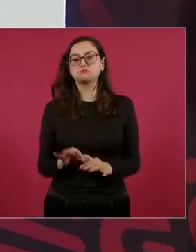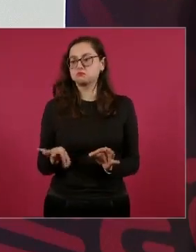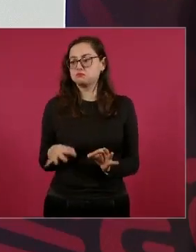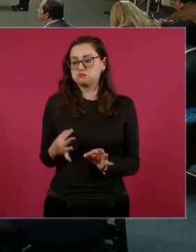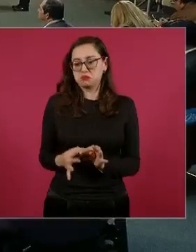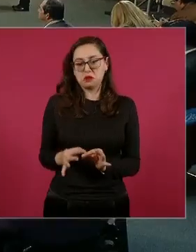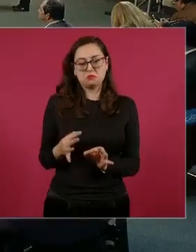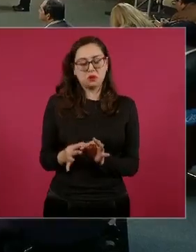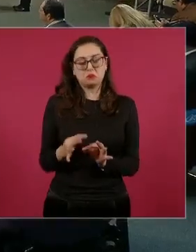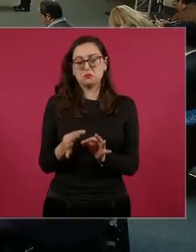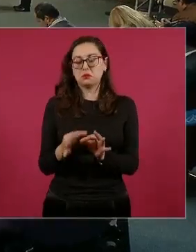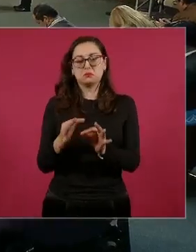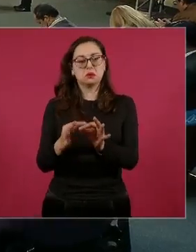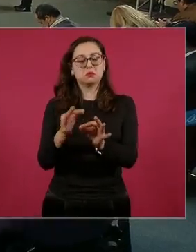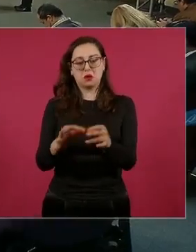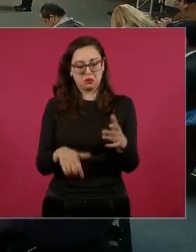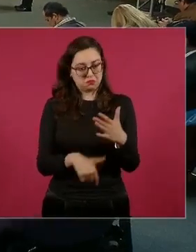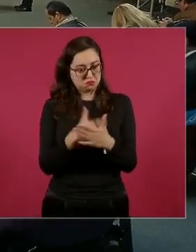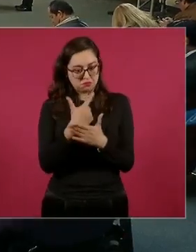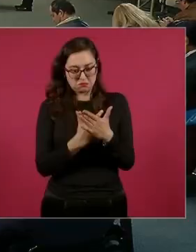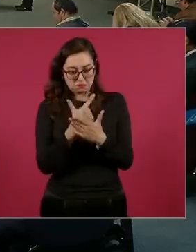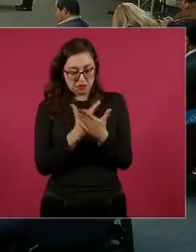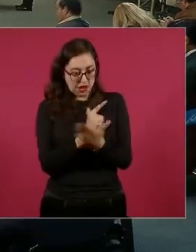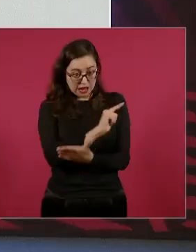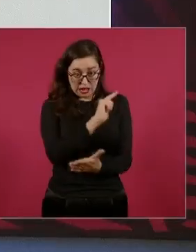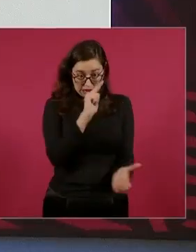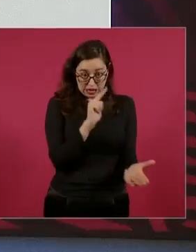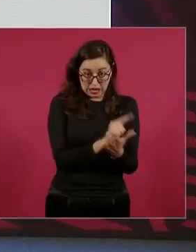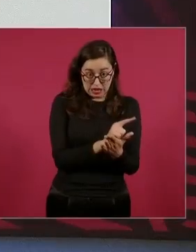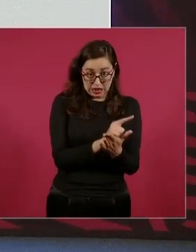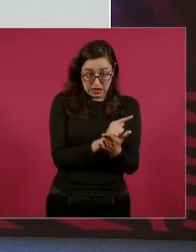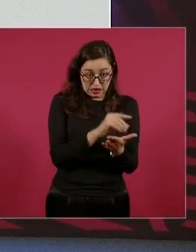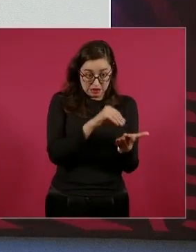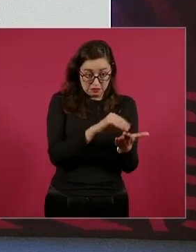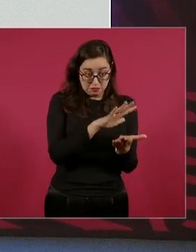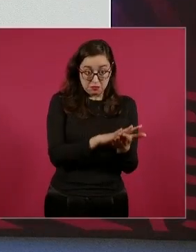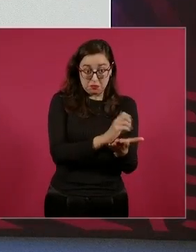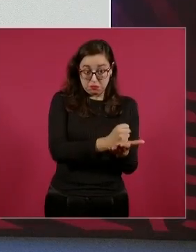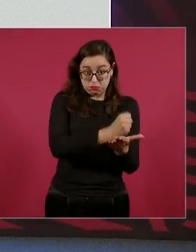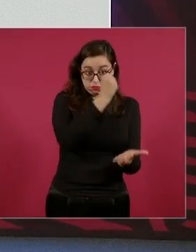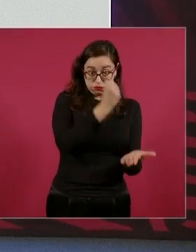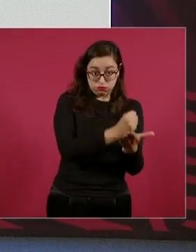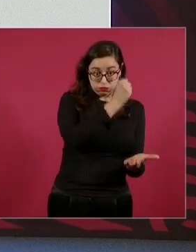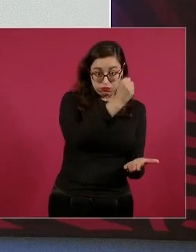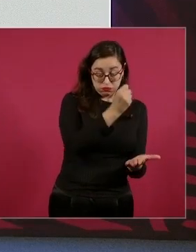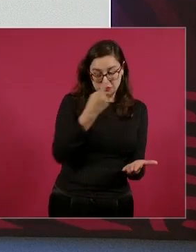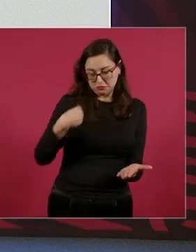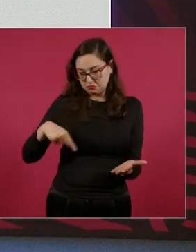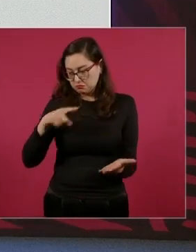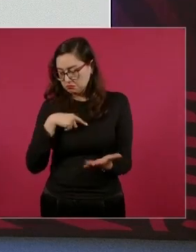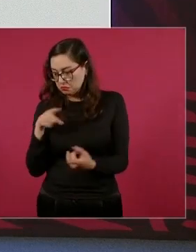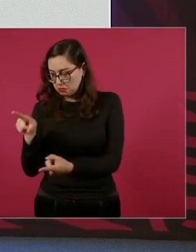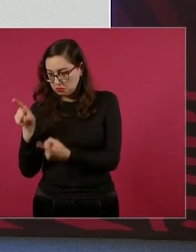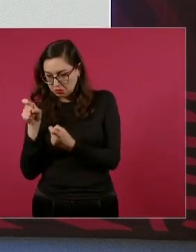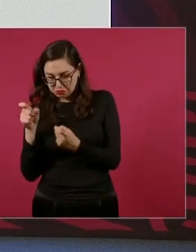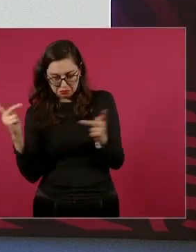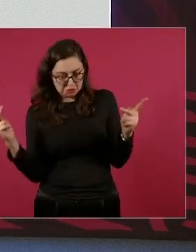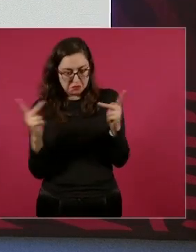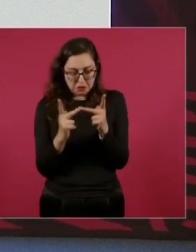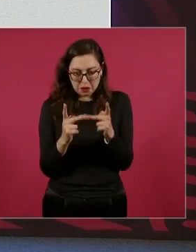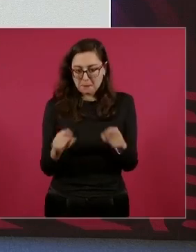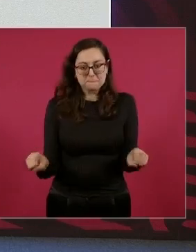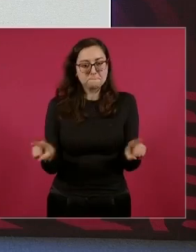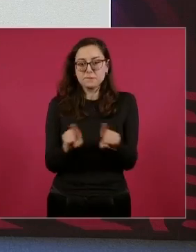autorizada por el Congreso. Nosotros estamos bien